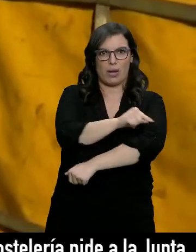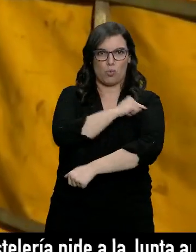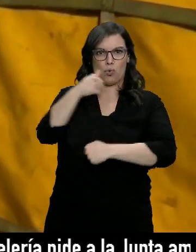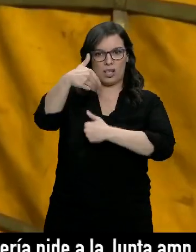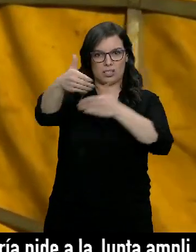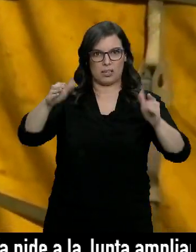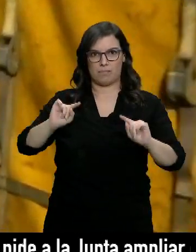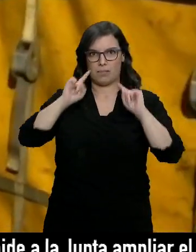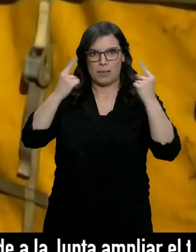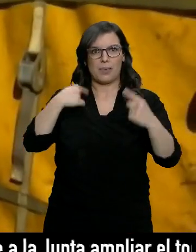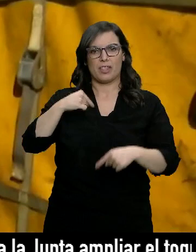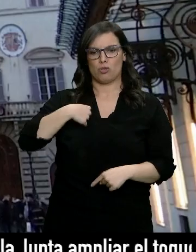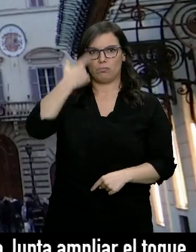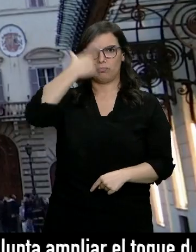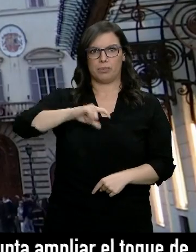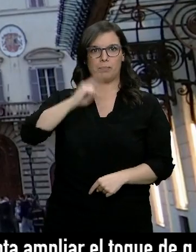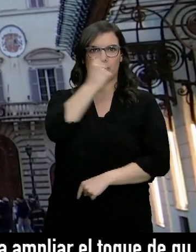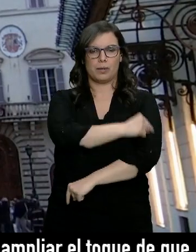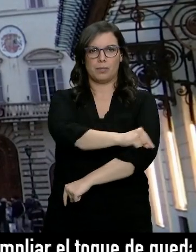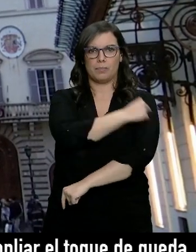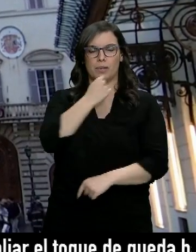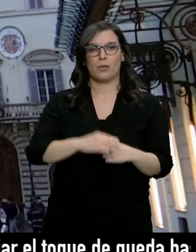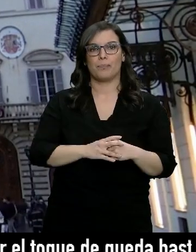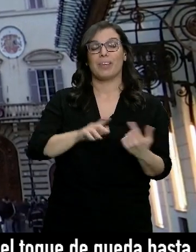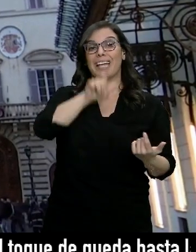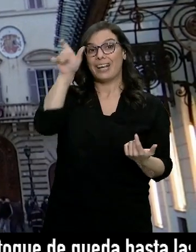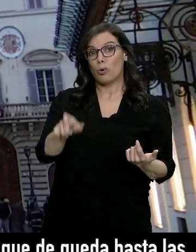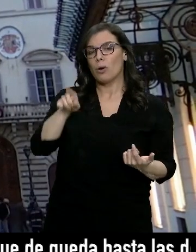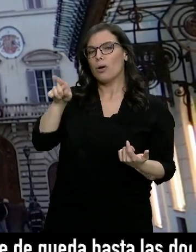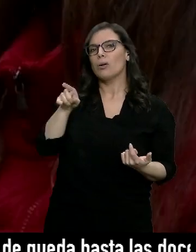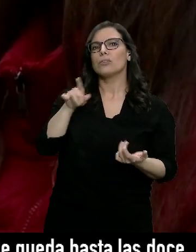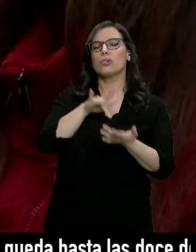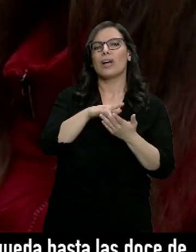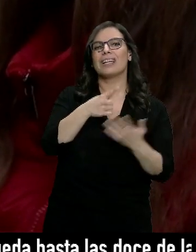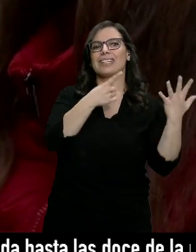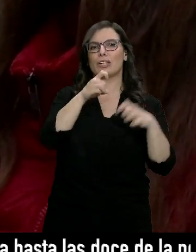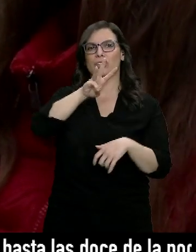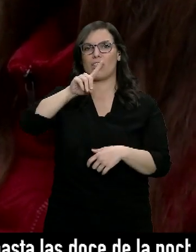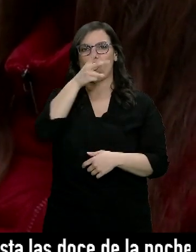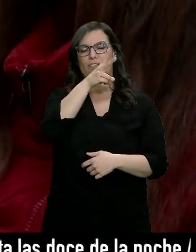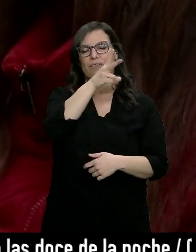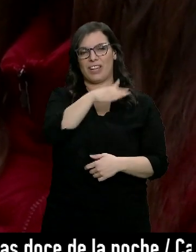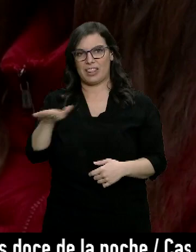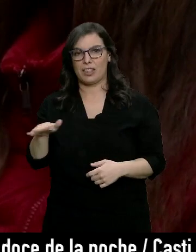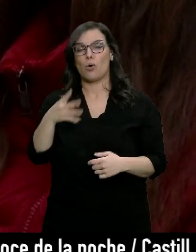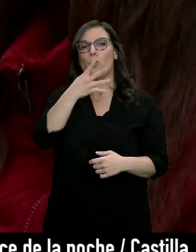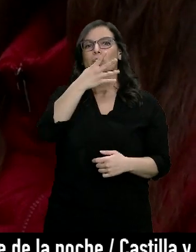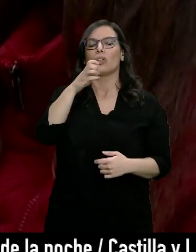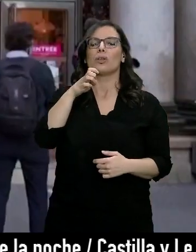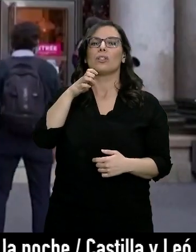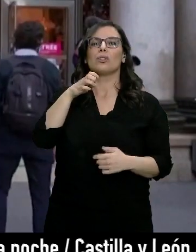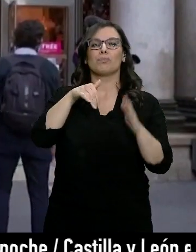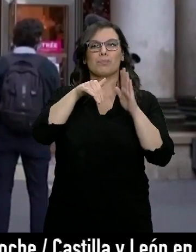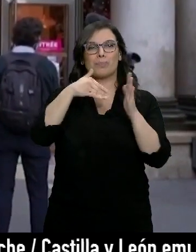que será el primero en ponérsela. En Europa, Italia registra 632 fallecidos y 14.800 positivos.